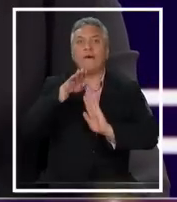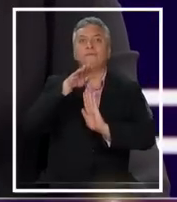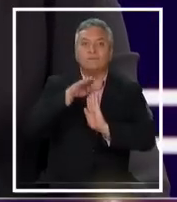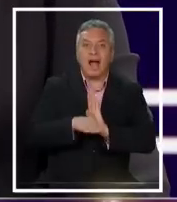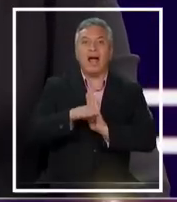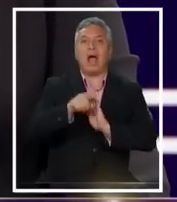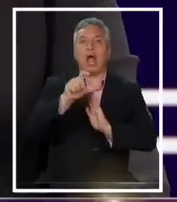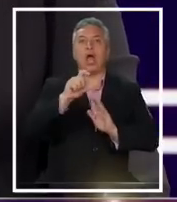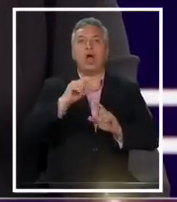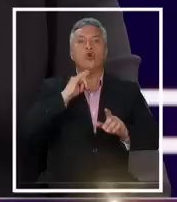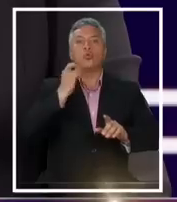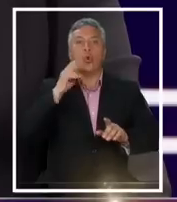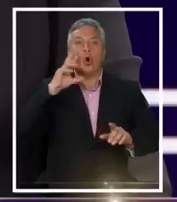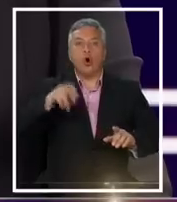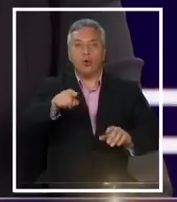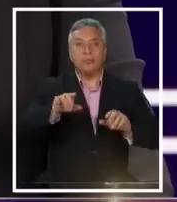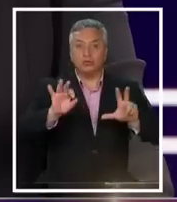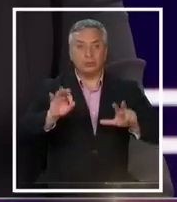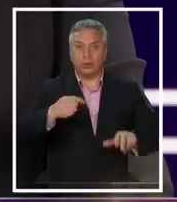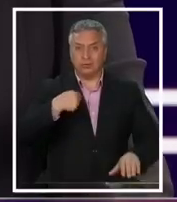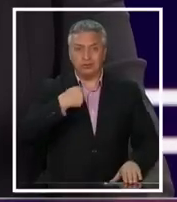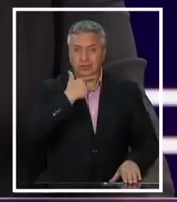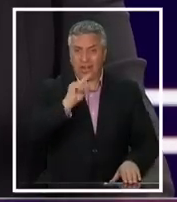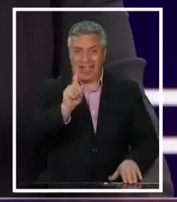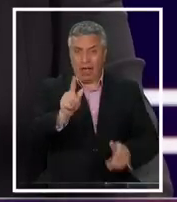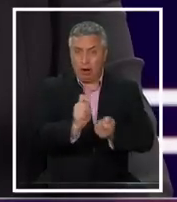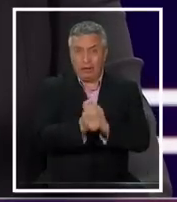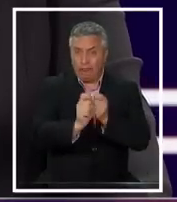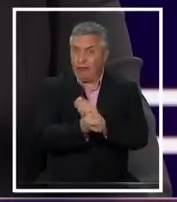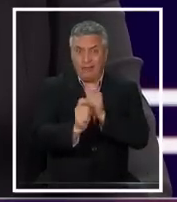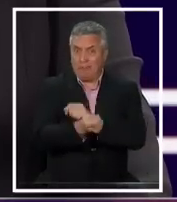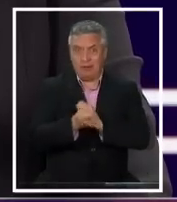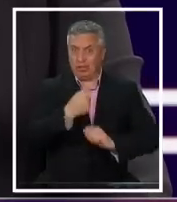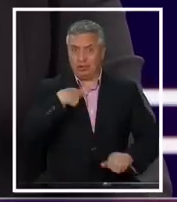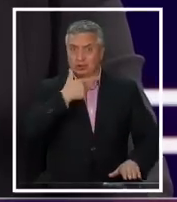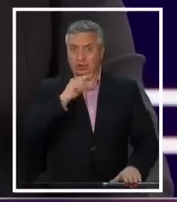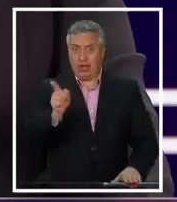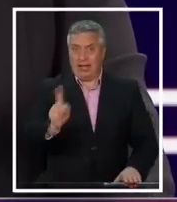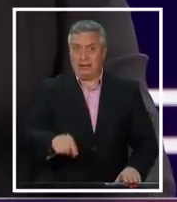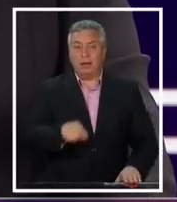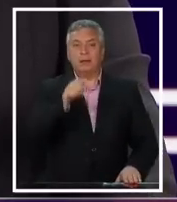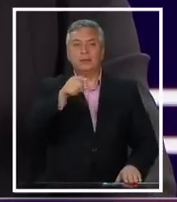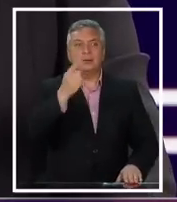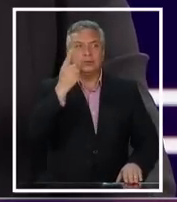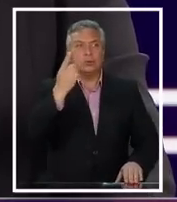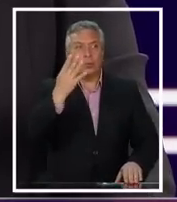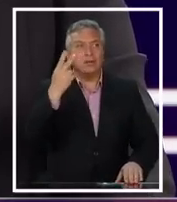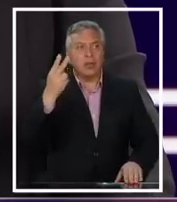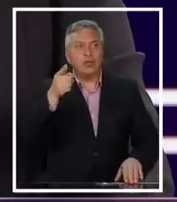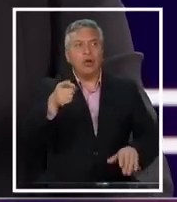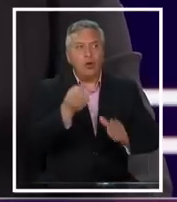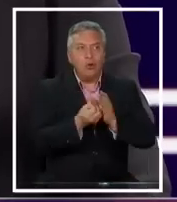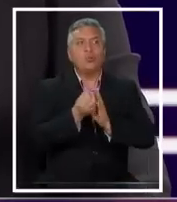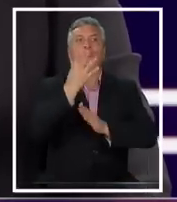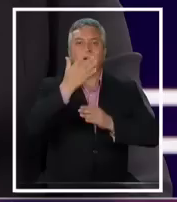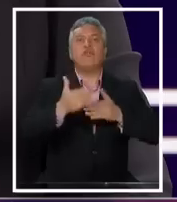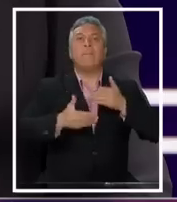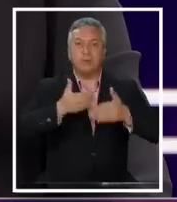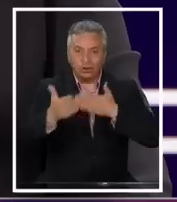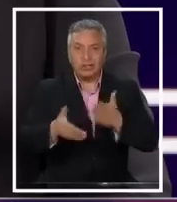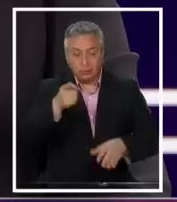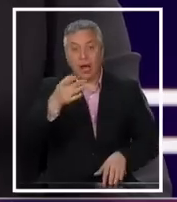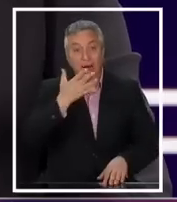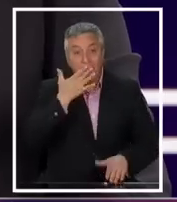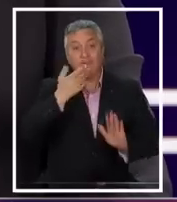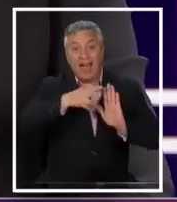reforma de la constitución del 80. Yo no quiero seguir reformando la constitución Y la remodificación del 142 para que tengamos un nuevo proceso, Paulina. Si vas a